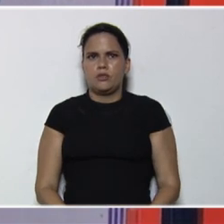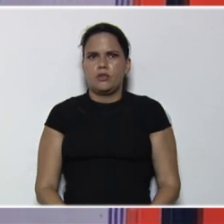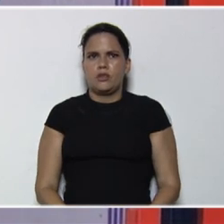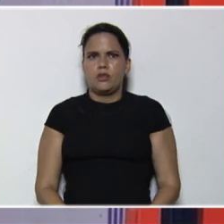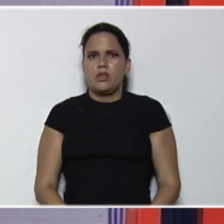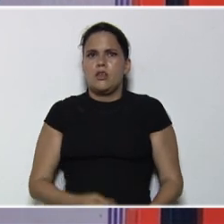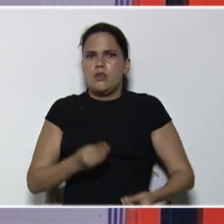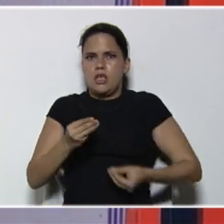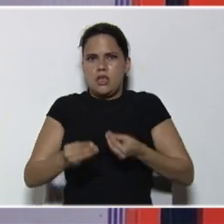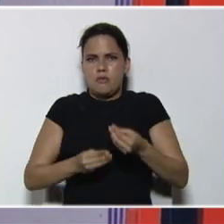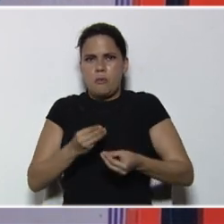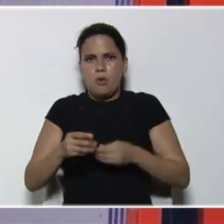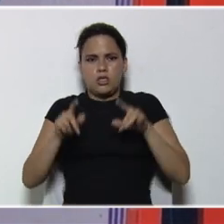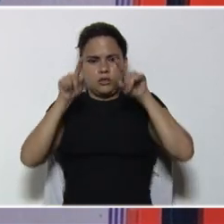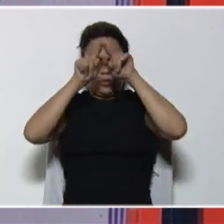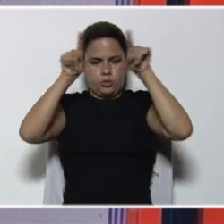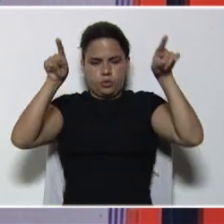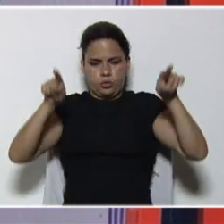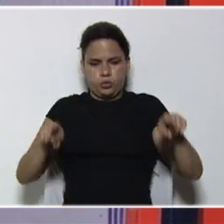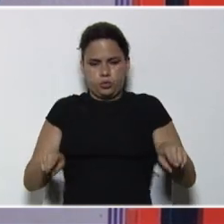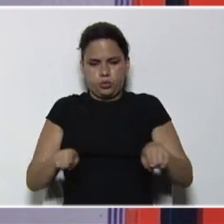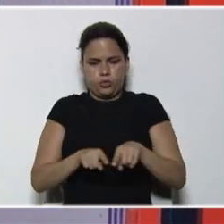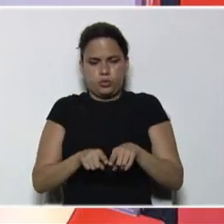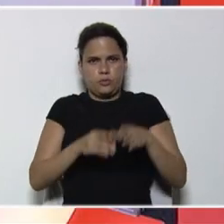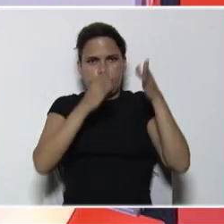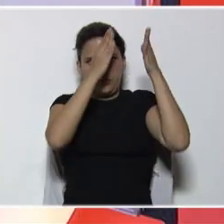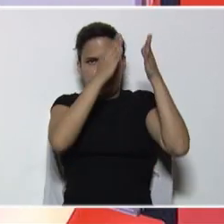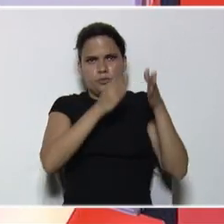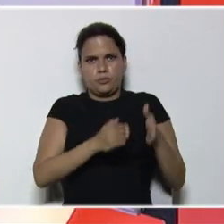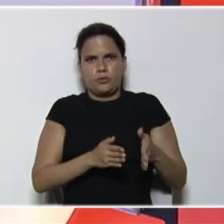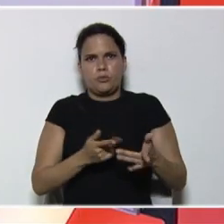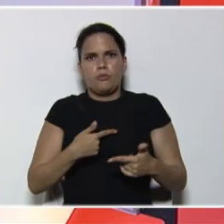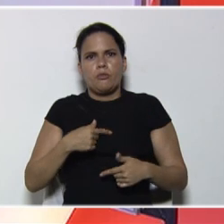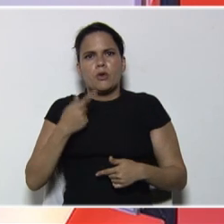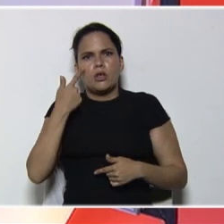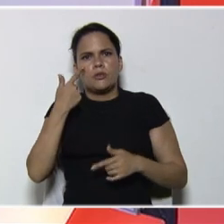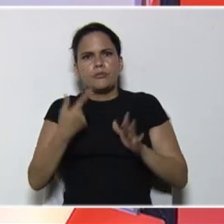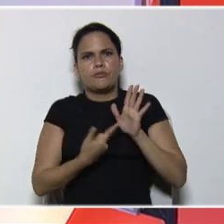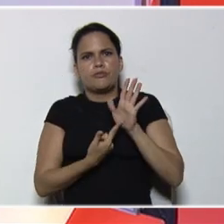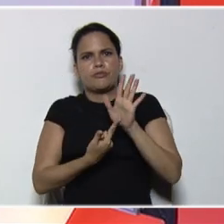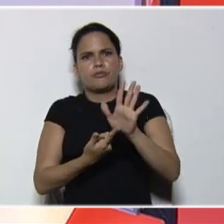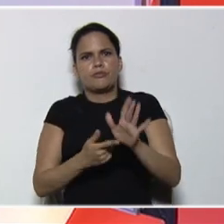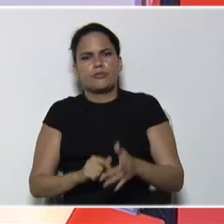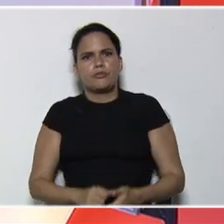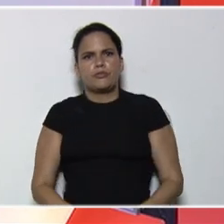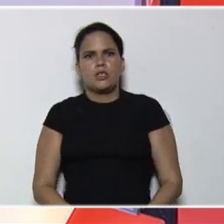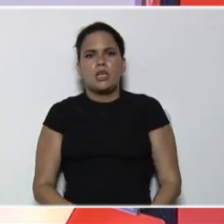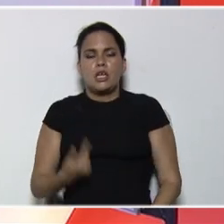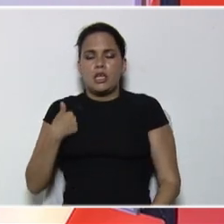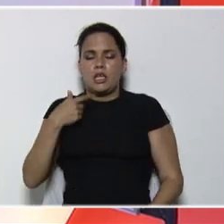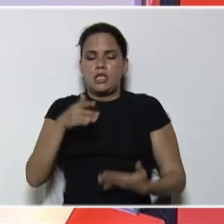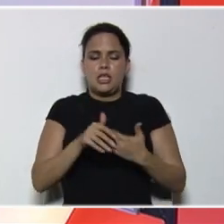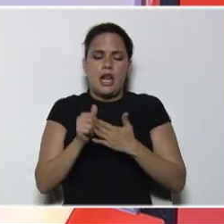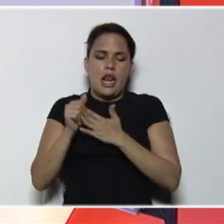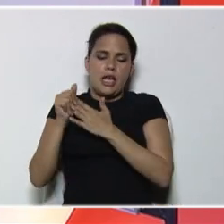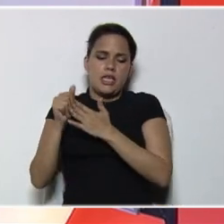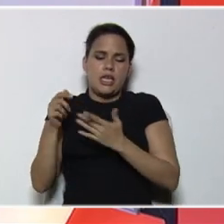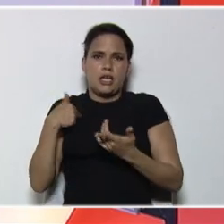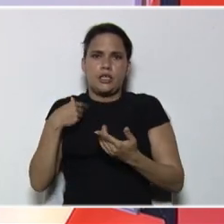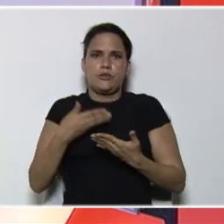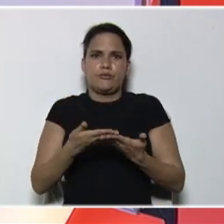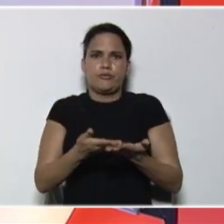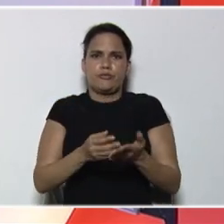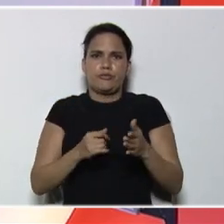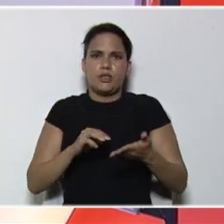cuadro, para los experimentos, que aparecen, en el encartado nacional, que dispone, el ministerio de educación, en cada una, de nuestras